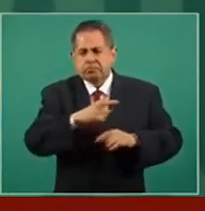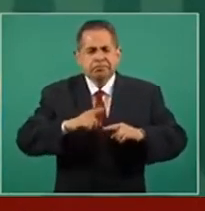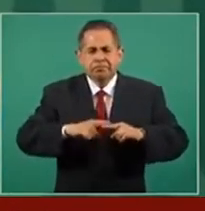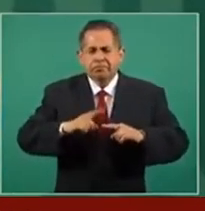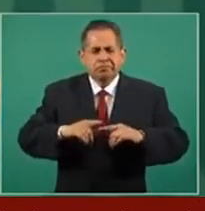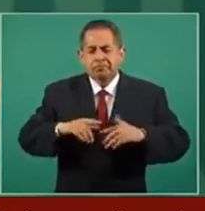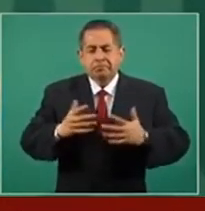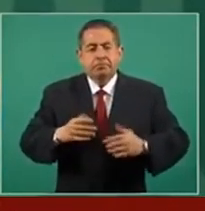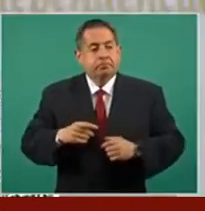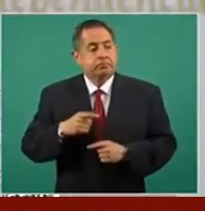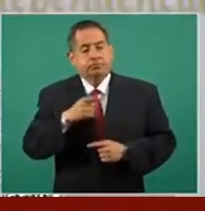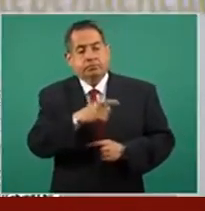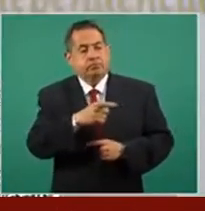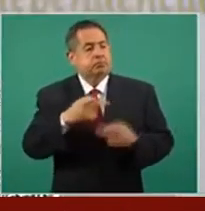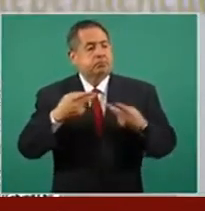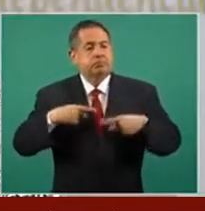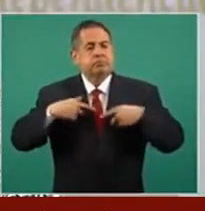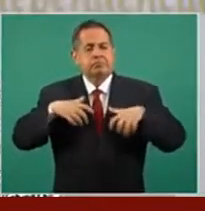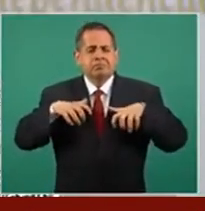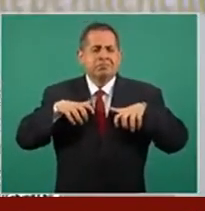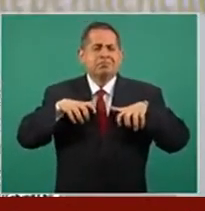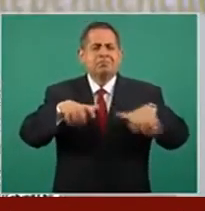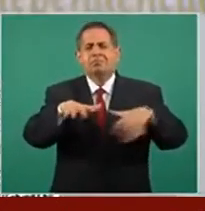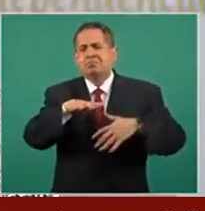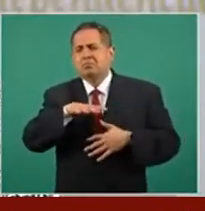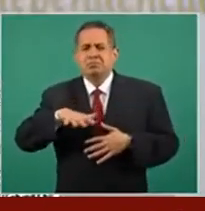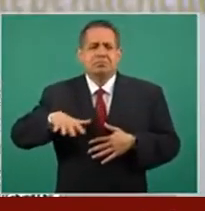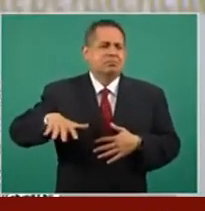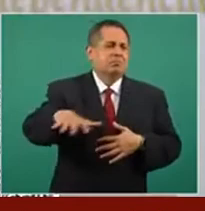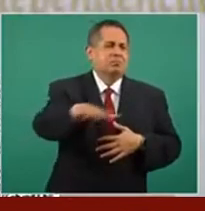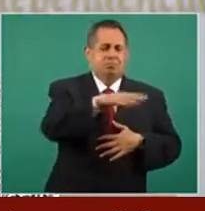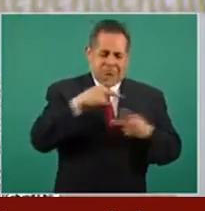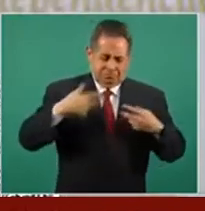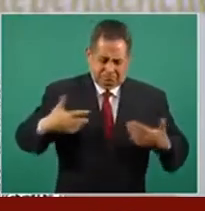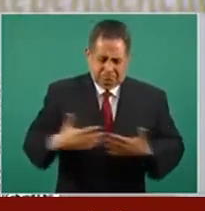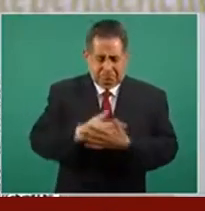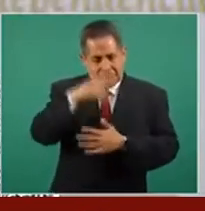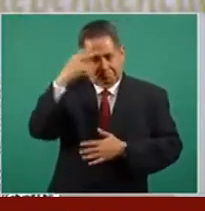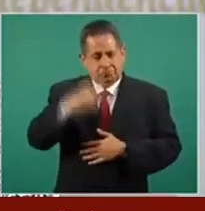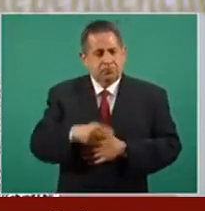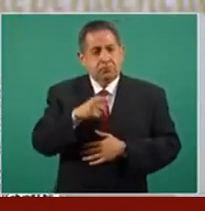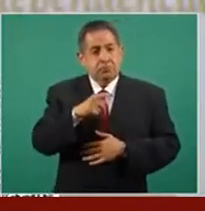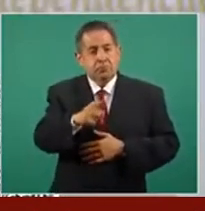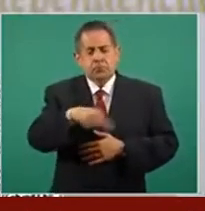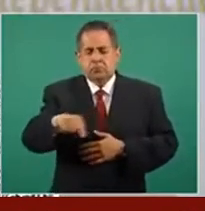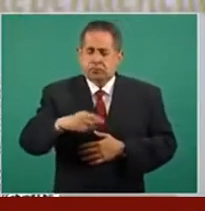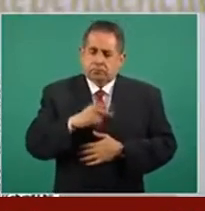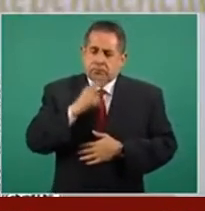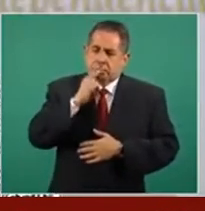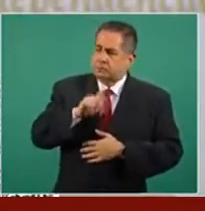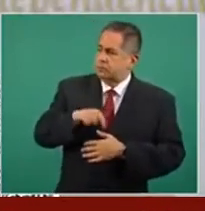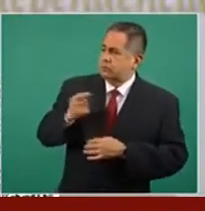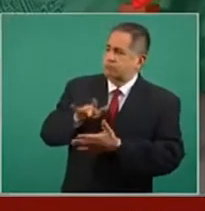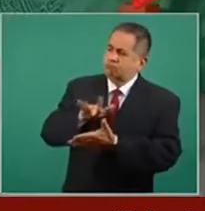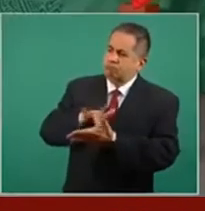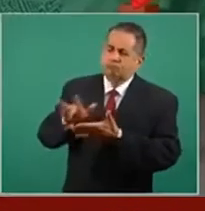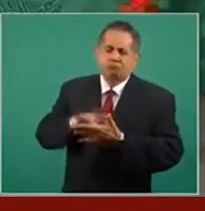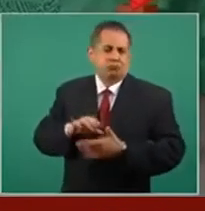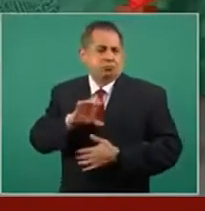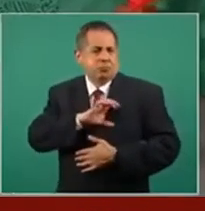al pueblo, al pueblo de México, sus muestras de apoyo al señor presidente,